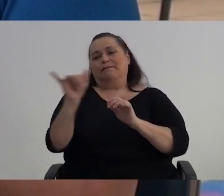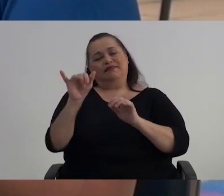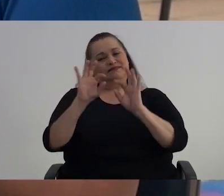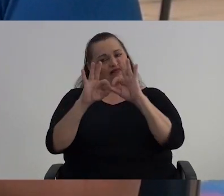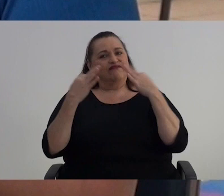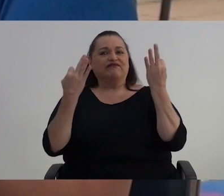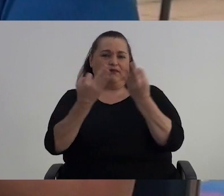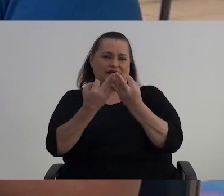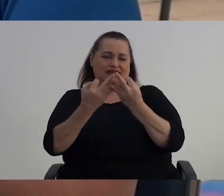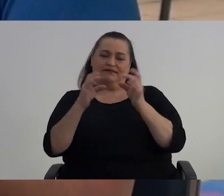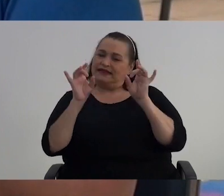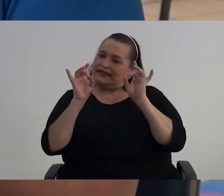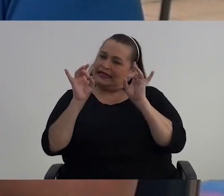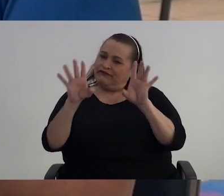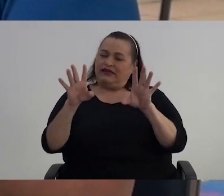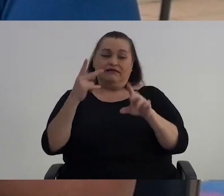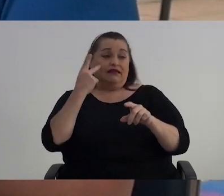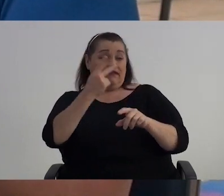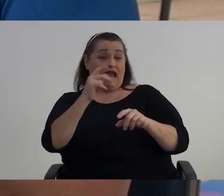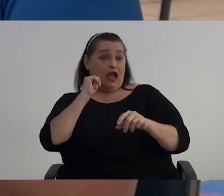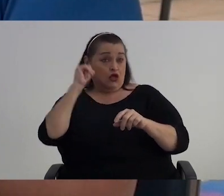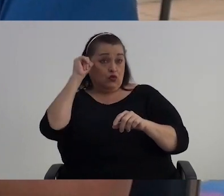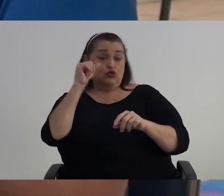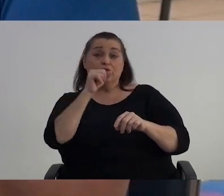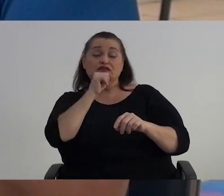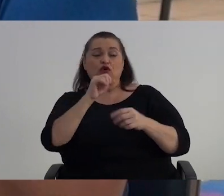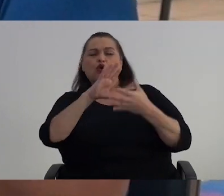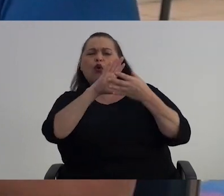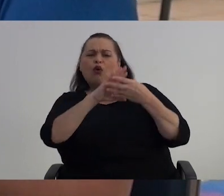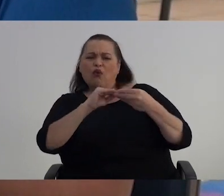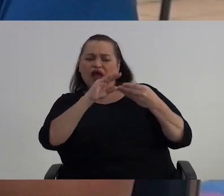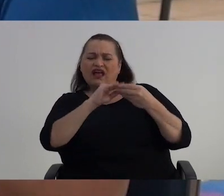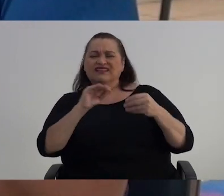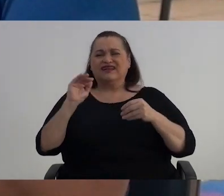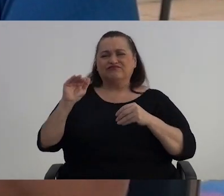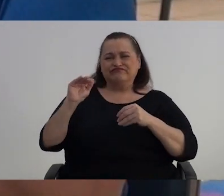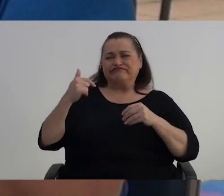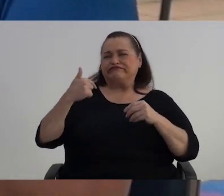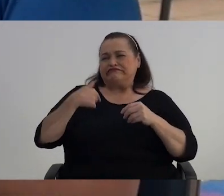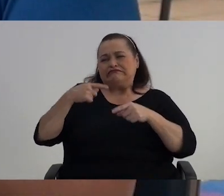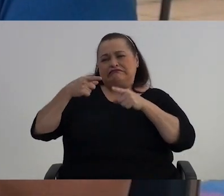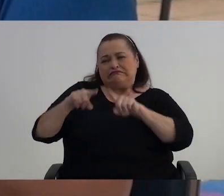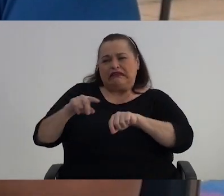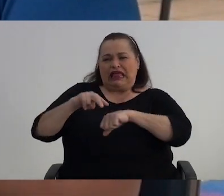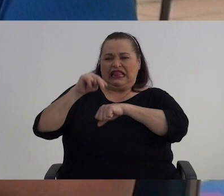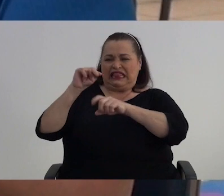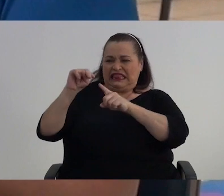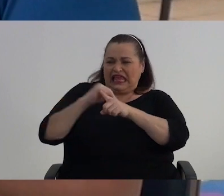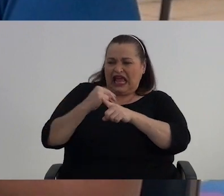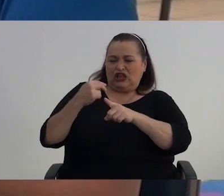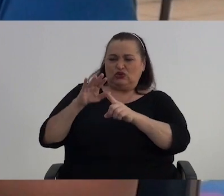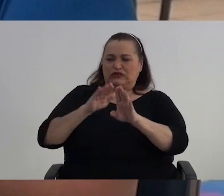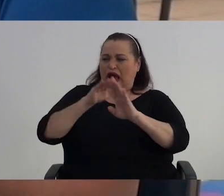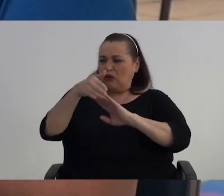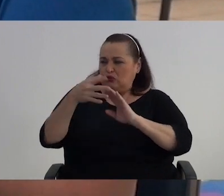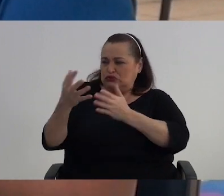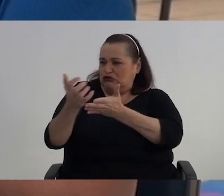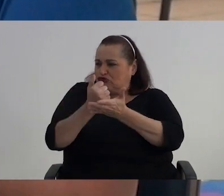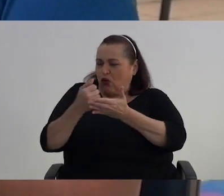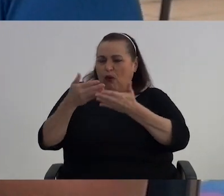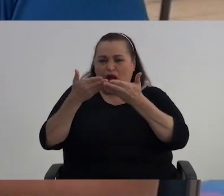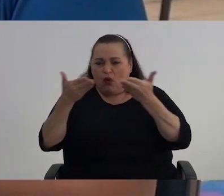no hay nada más terrible Que ver a un adulto mayor Contándote Y narrándote Que es sus nietos O sus hijos Quienes han abusado